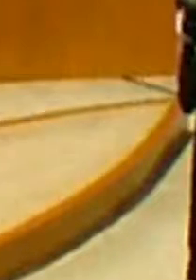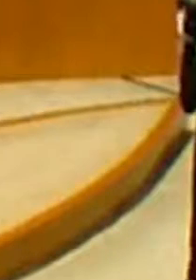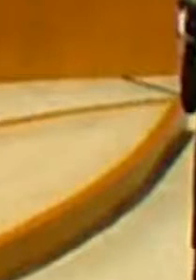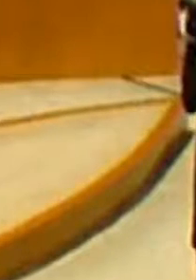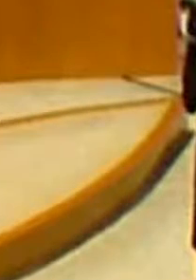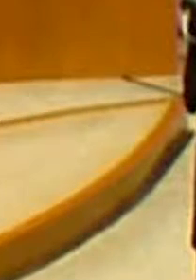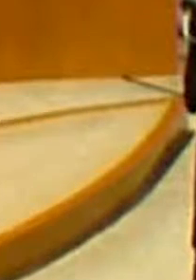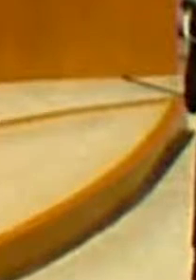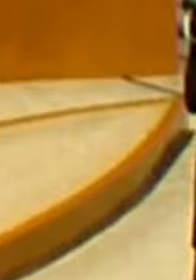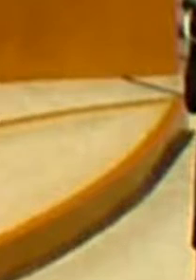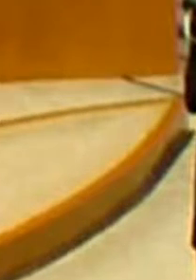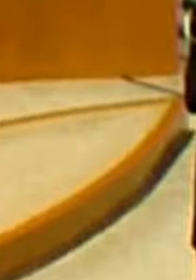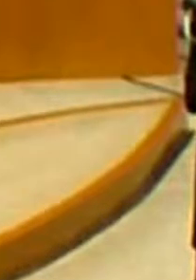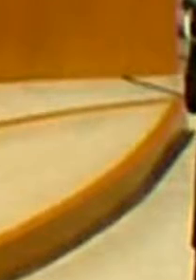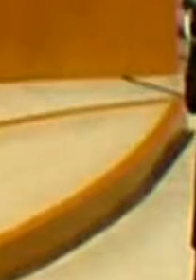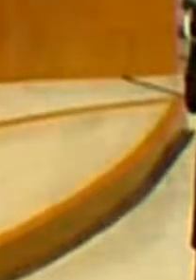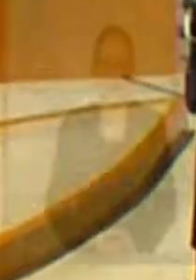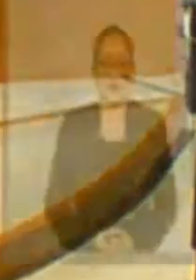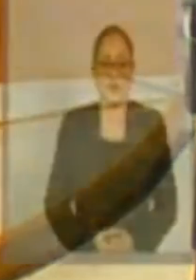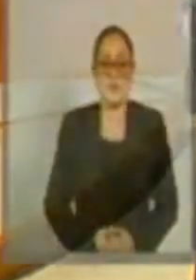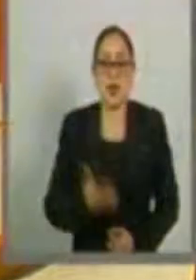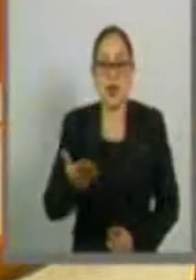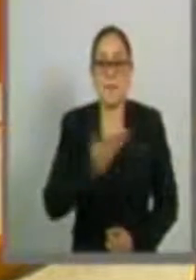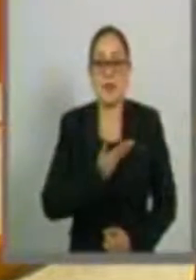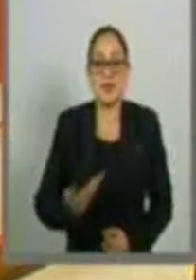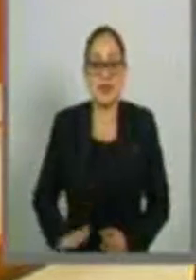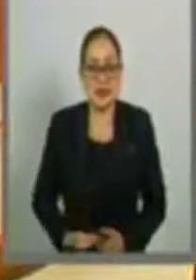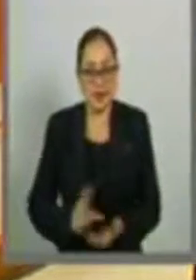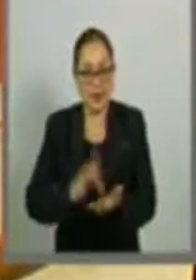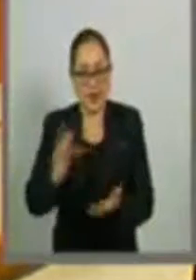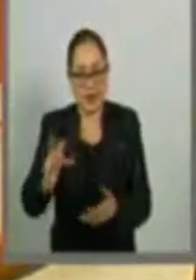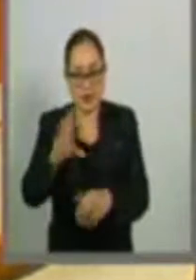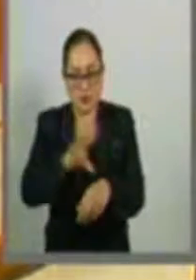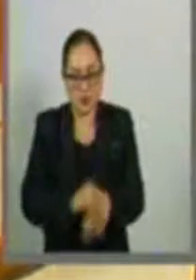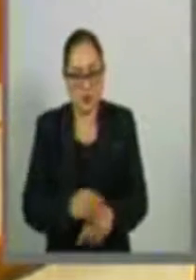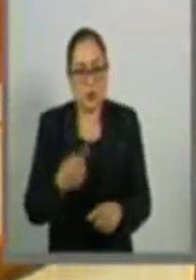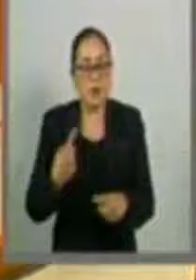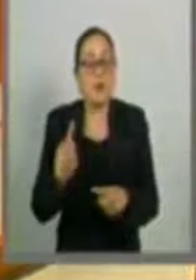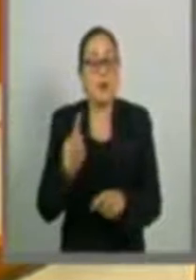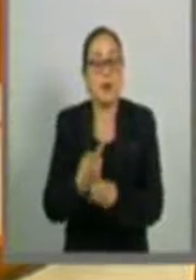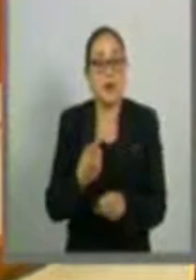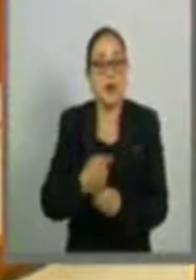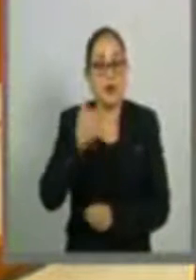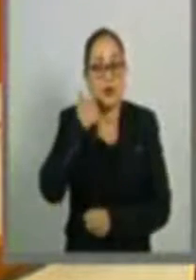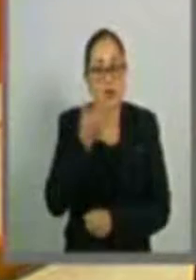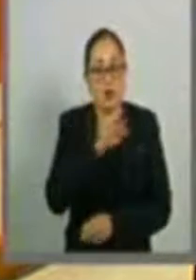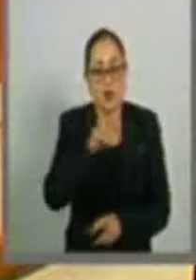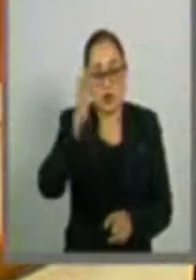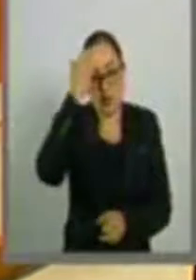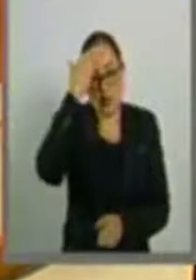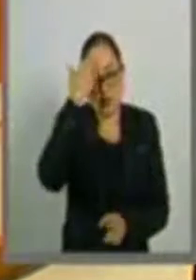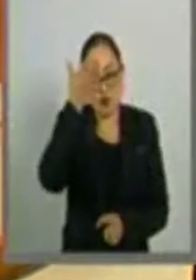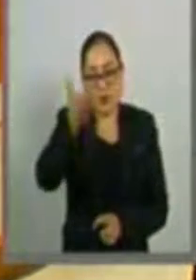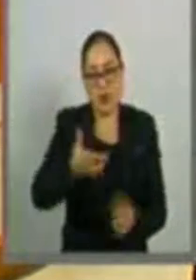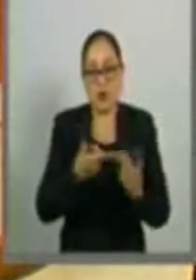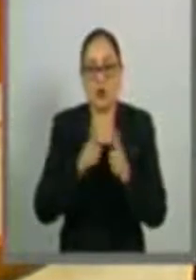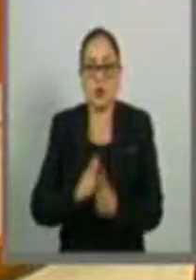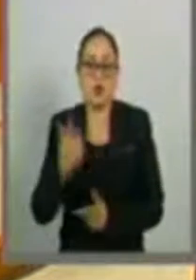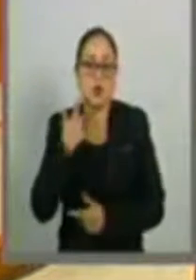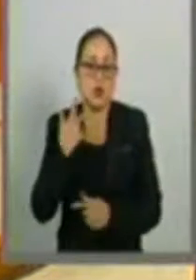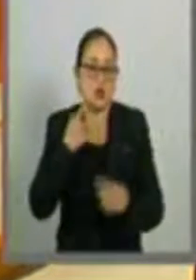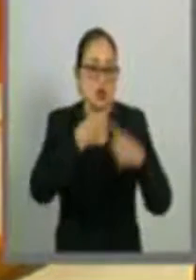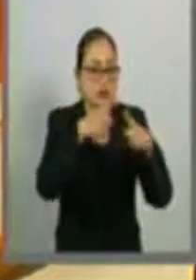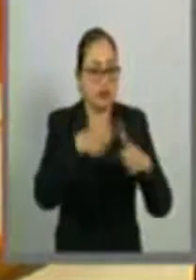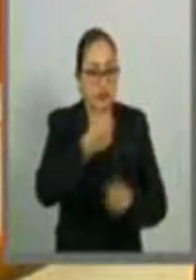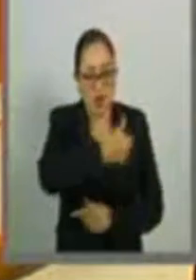Con su venia, Presidente, quiero en principio hacer un reconocimiento a los grupos parlamentarios